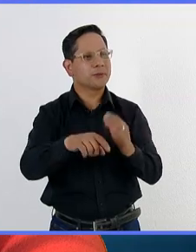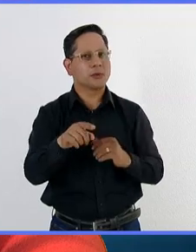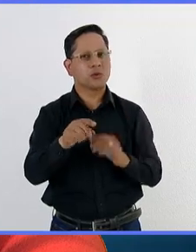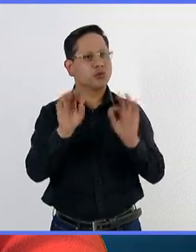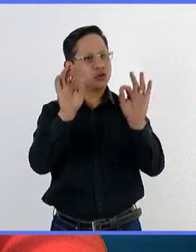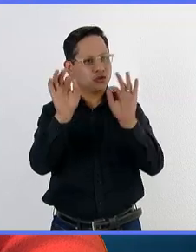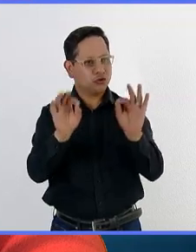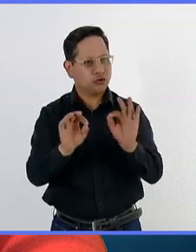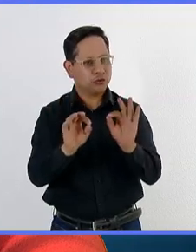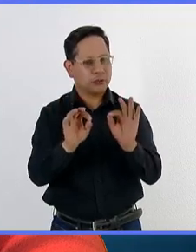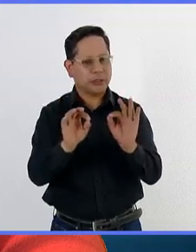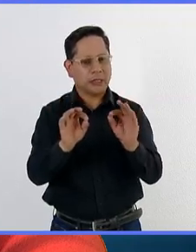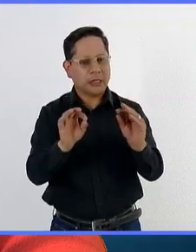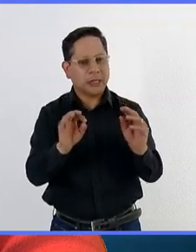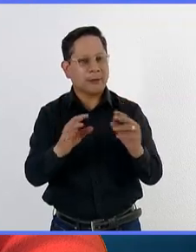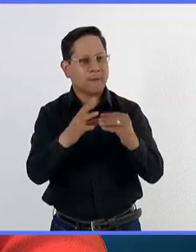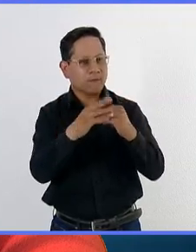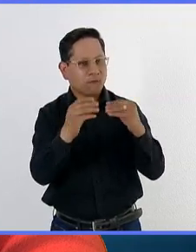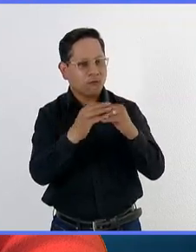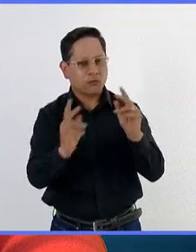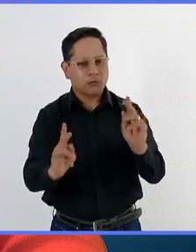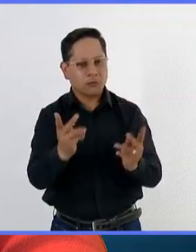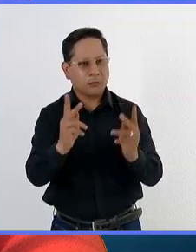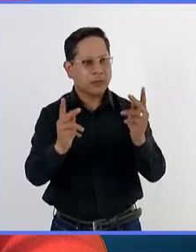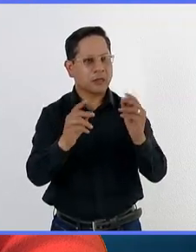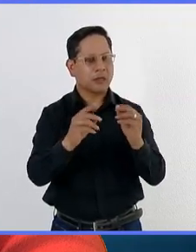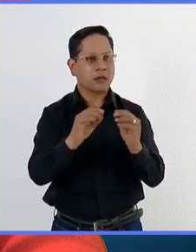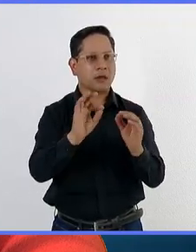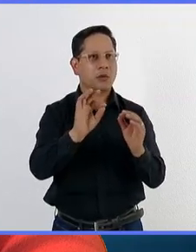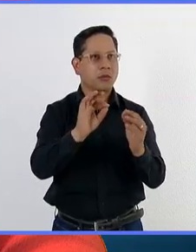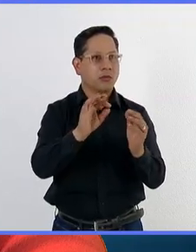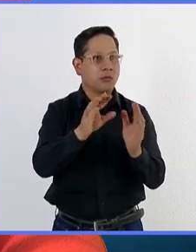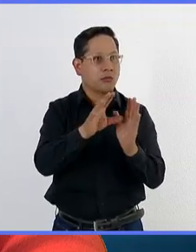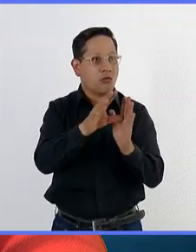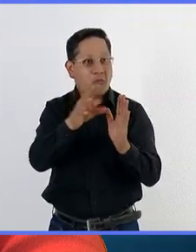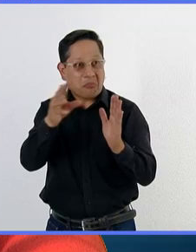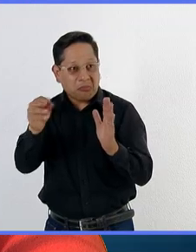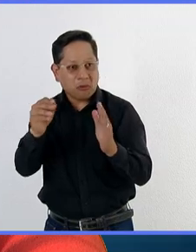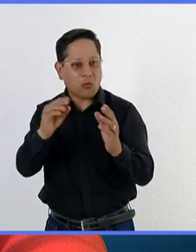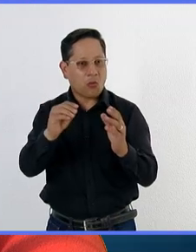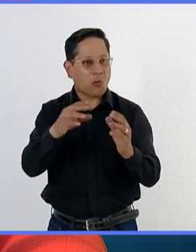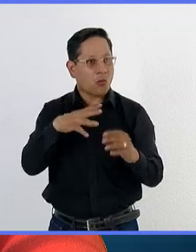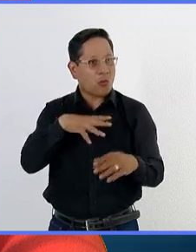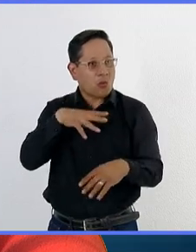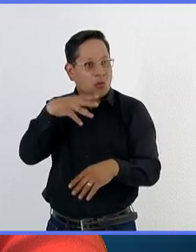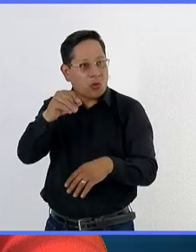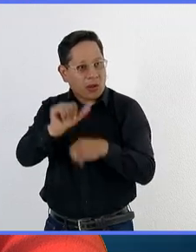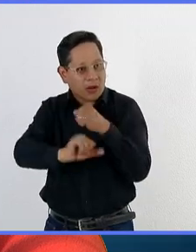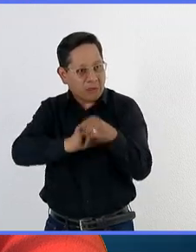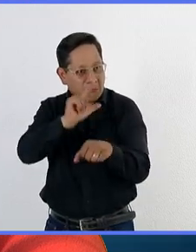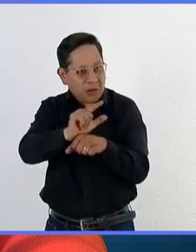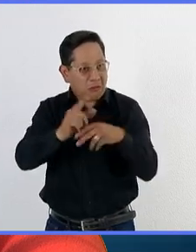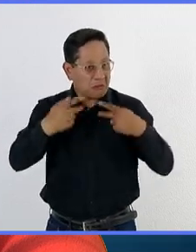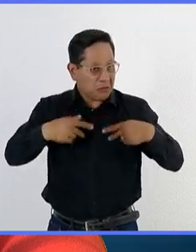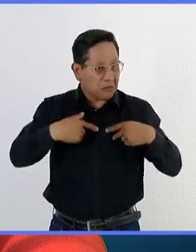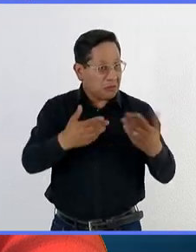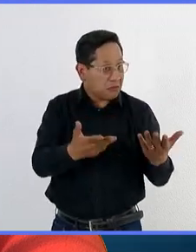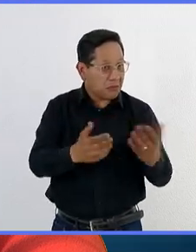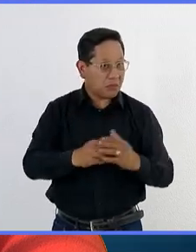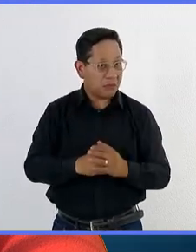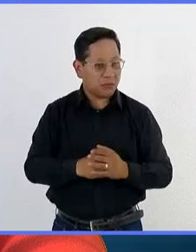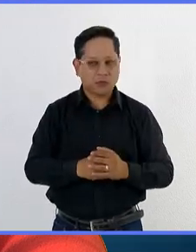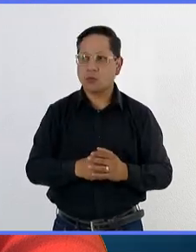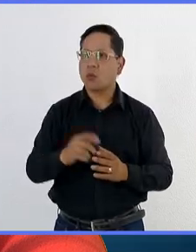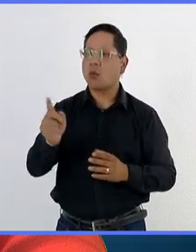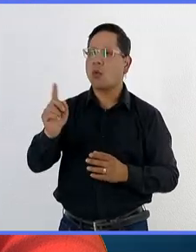únicamente en especies vegetales. No se contagia ni a, bueno, no tiene ningún efecto ni en animales ni en personas. Así es.